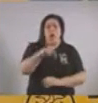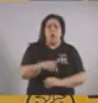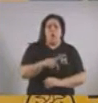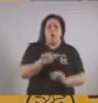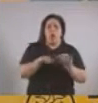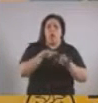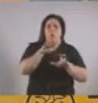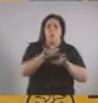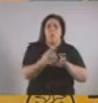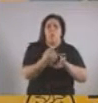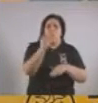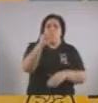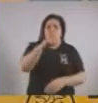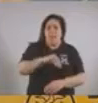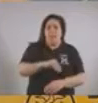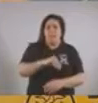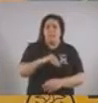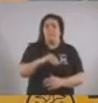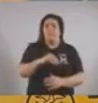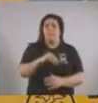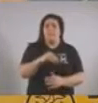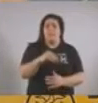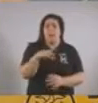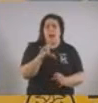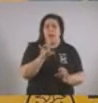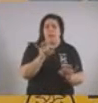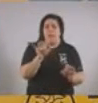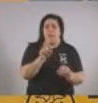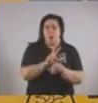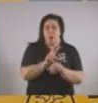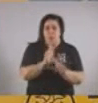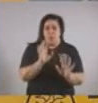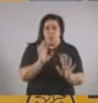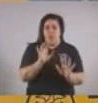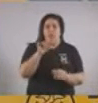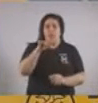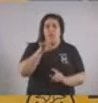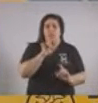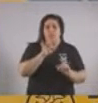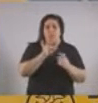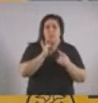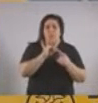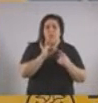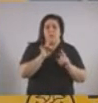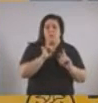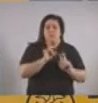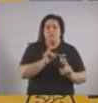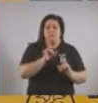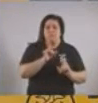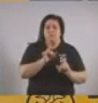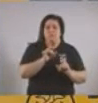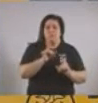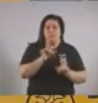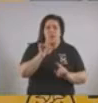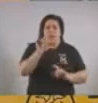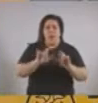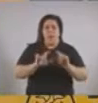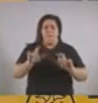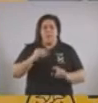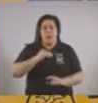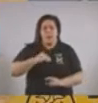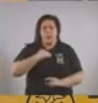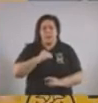un paso más en esto. sea, hasta hoy, seguimos testeando a todos los que tienen síntomas